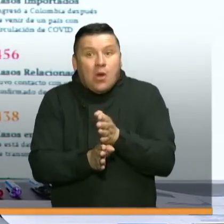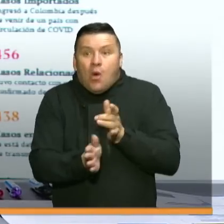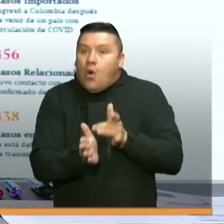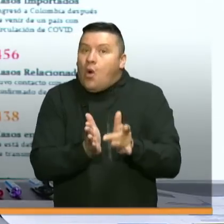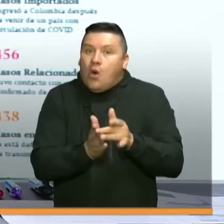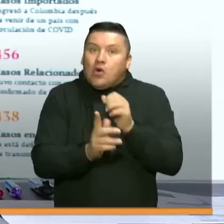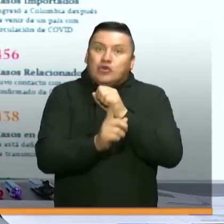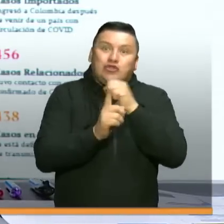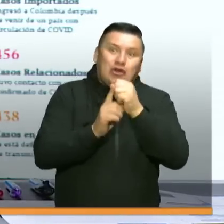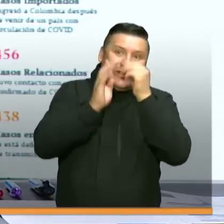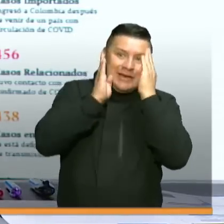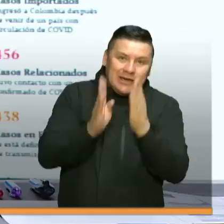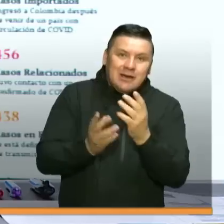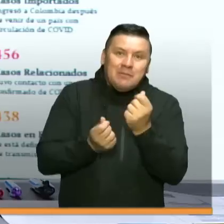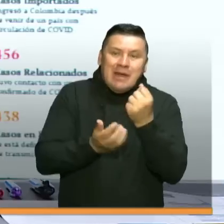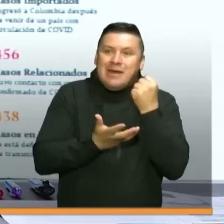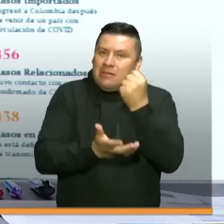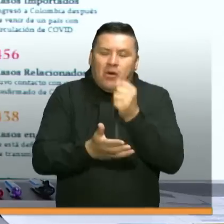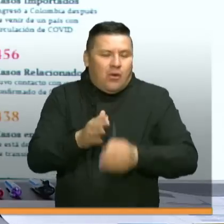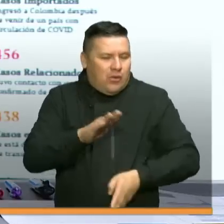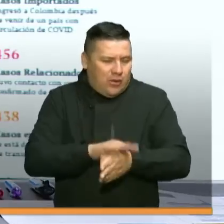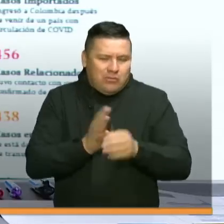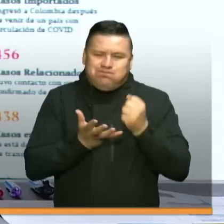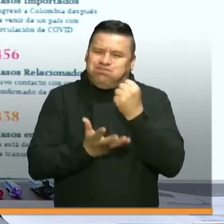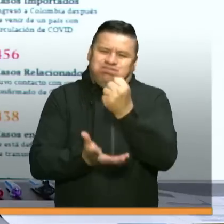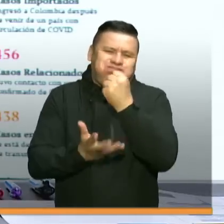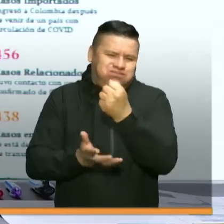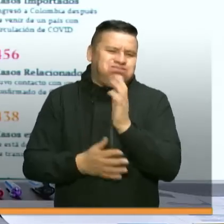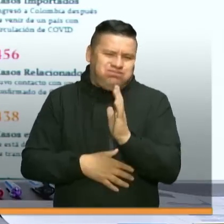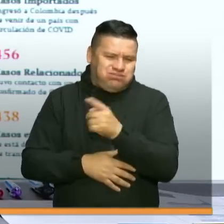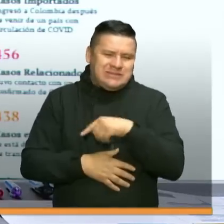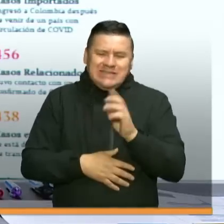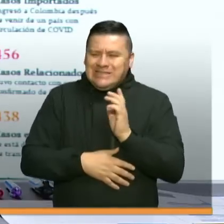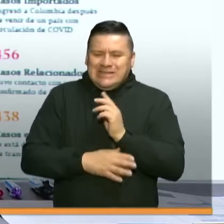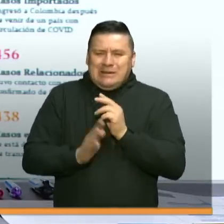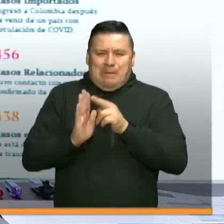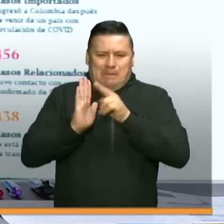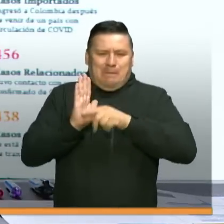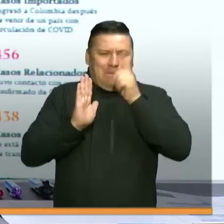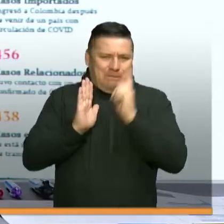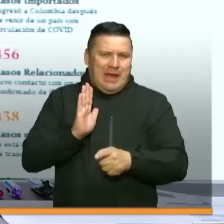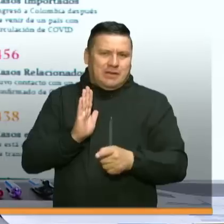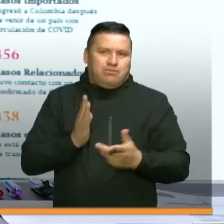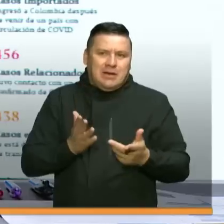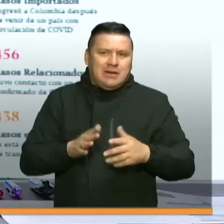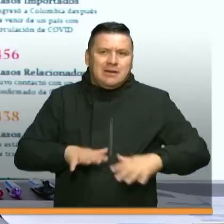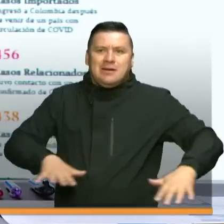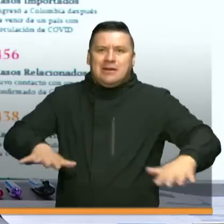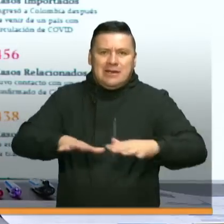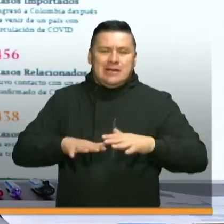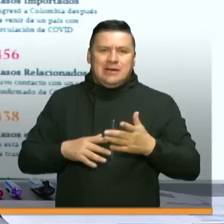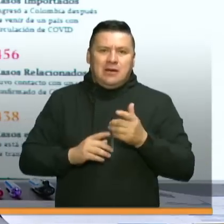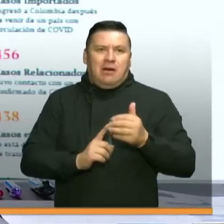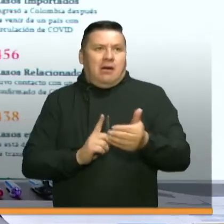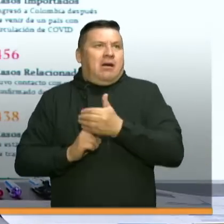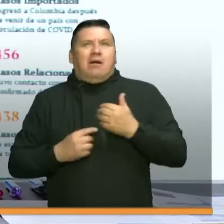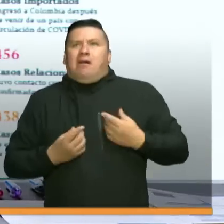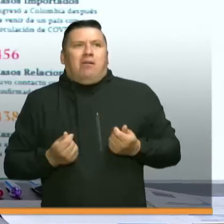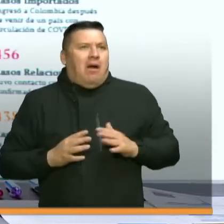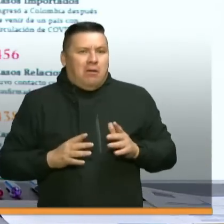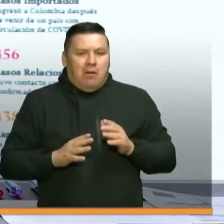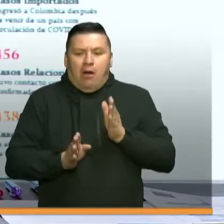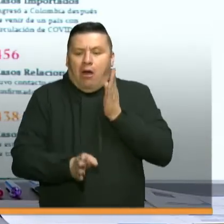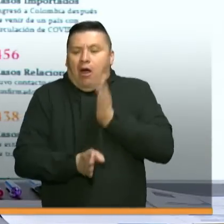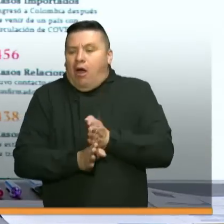emergencia social y económica que también ha sido proferida para tener todas las herramientas de protección y